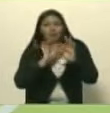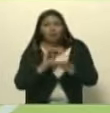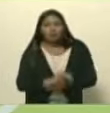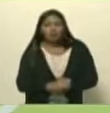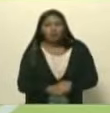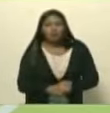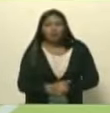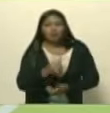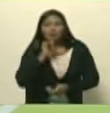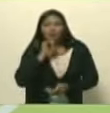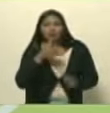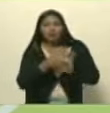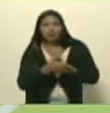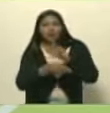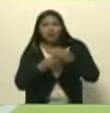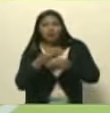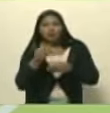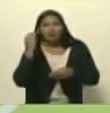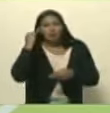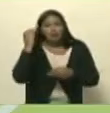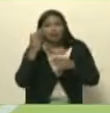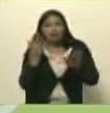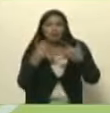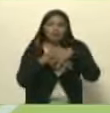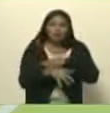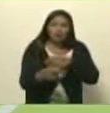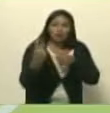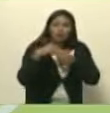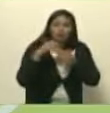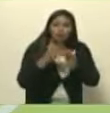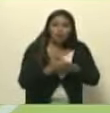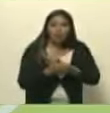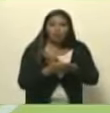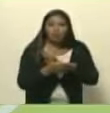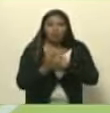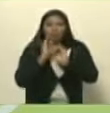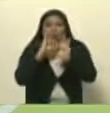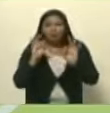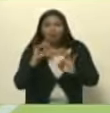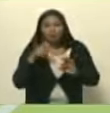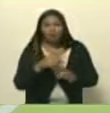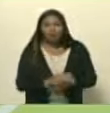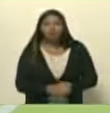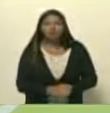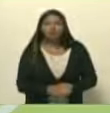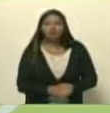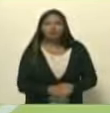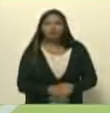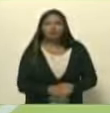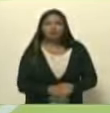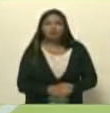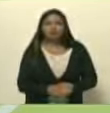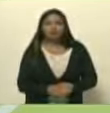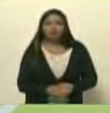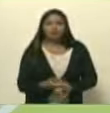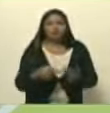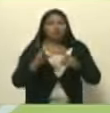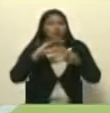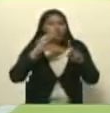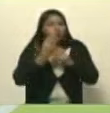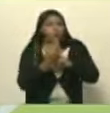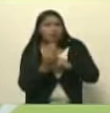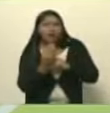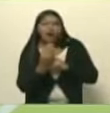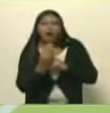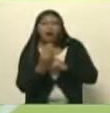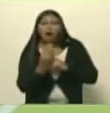información que cría la idea de que integración no es abstrato es solidaridad en lo económico en lo cultural en